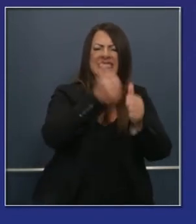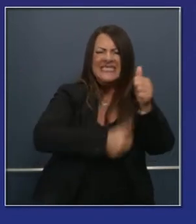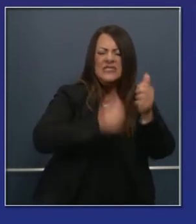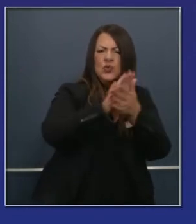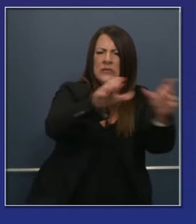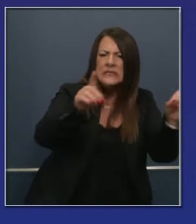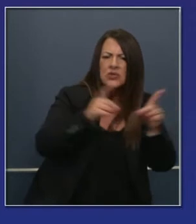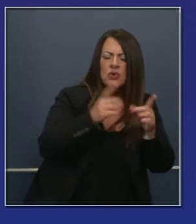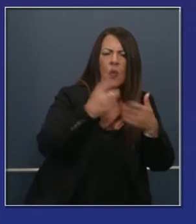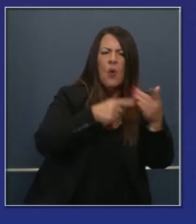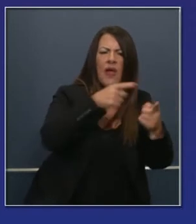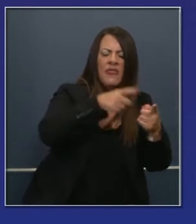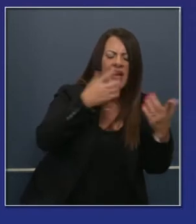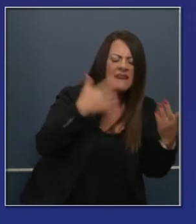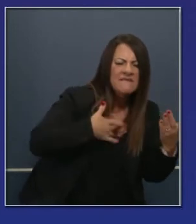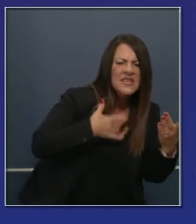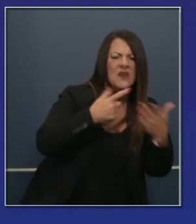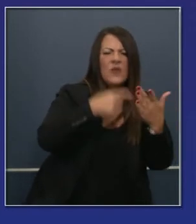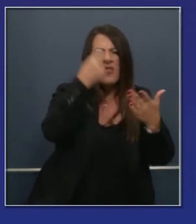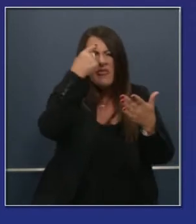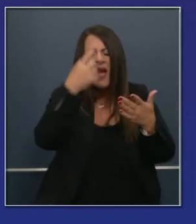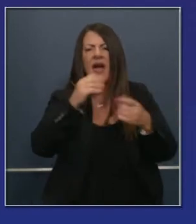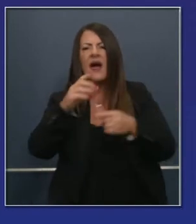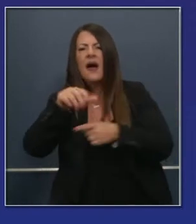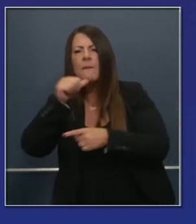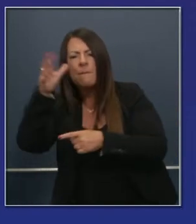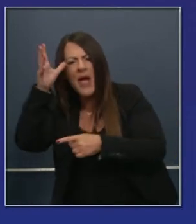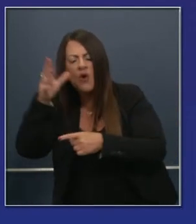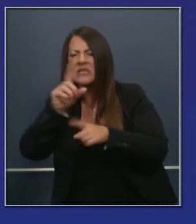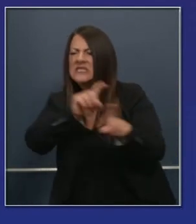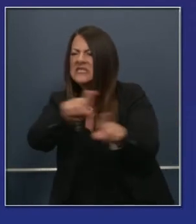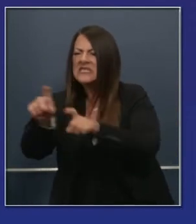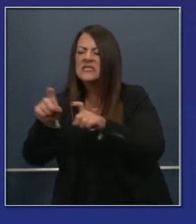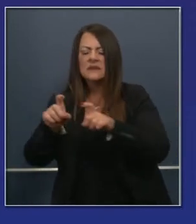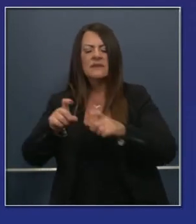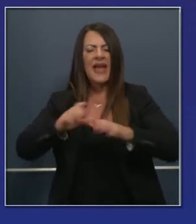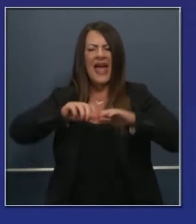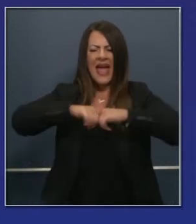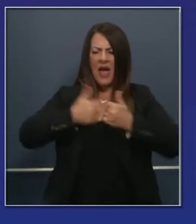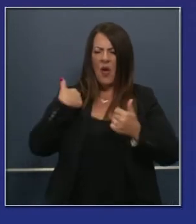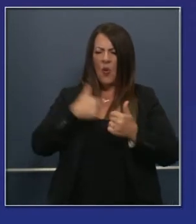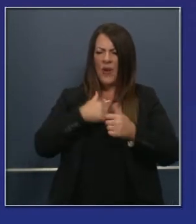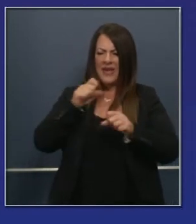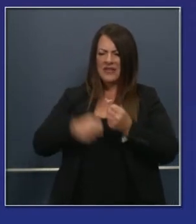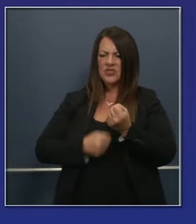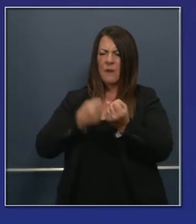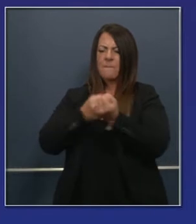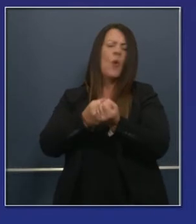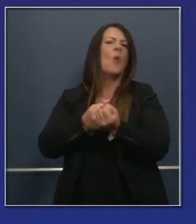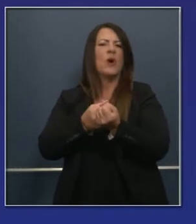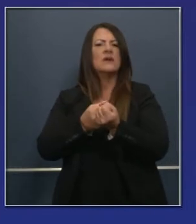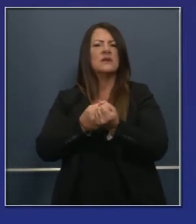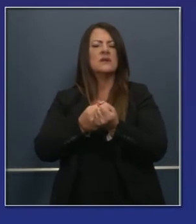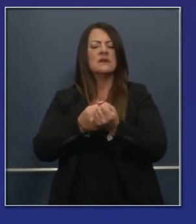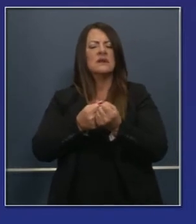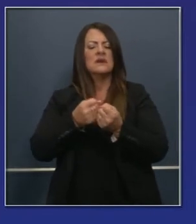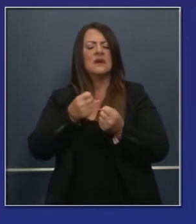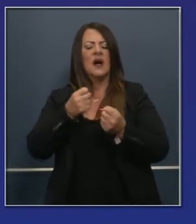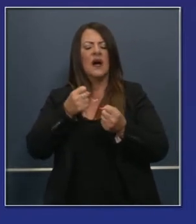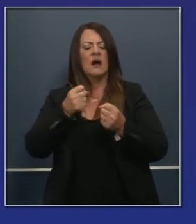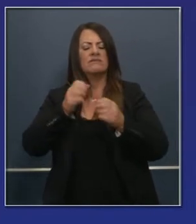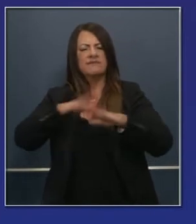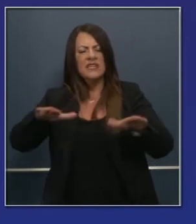están los padres, dónde están los estudiantes, dónde están los distritos escolares y dónde la fuerza laboral cree que debemos